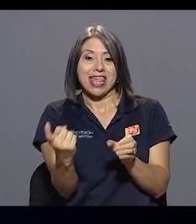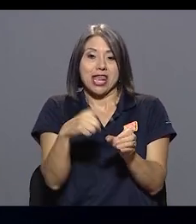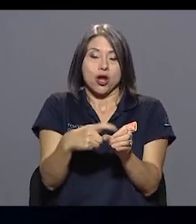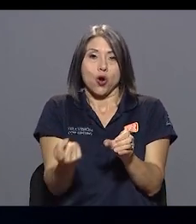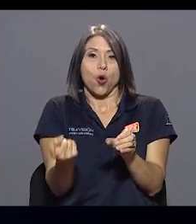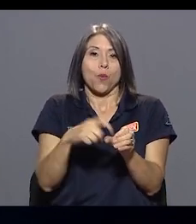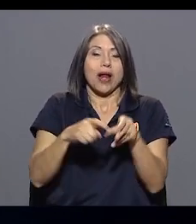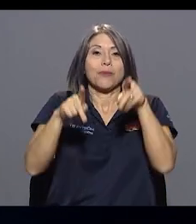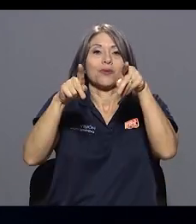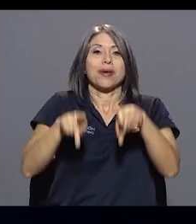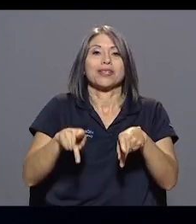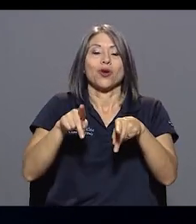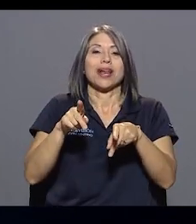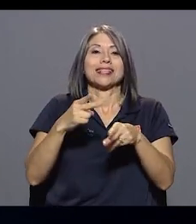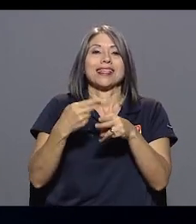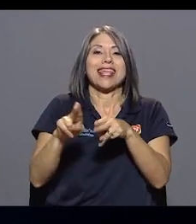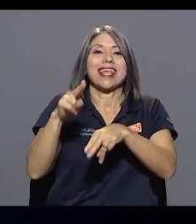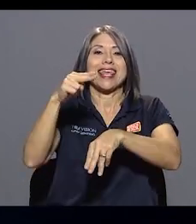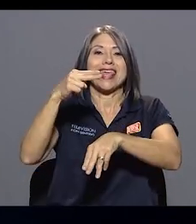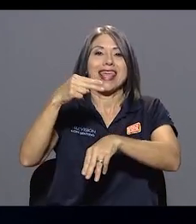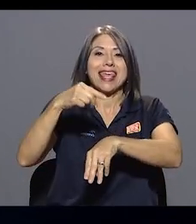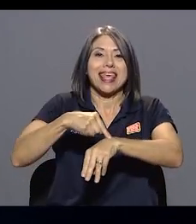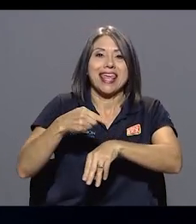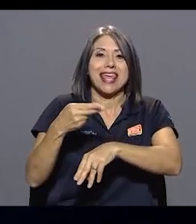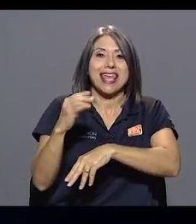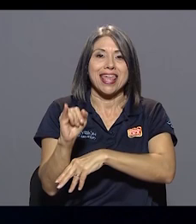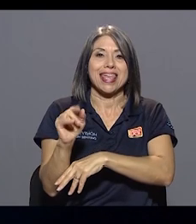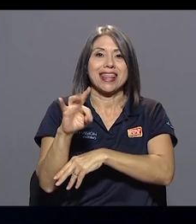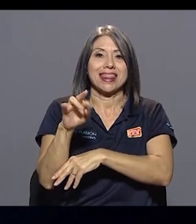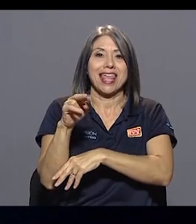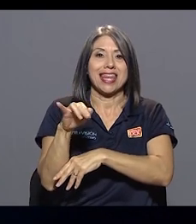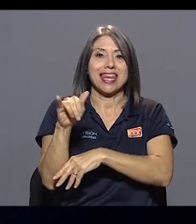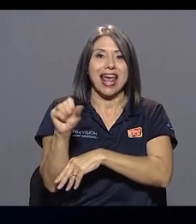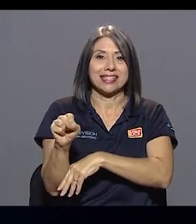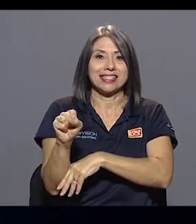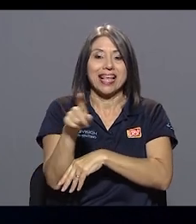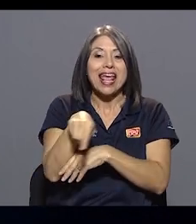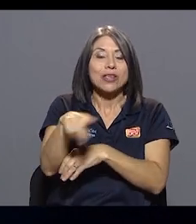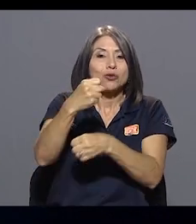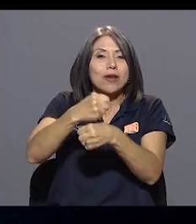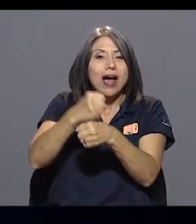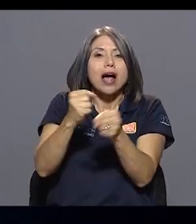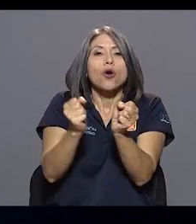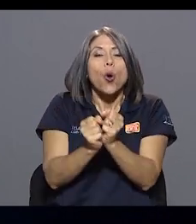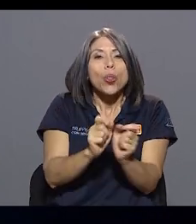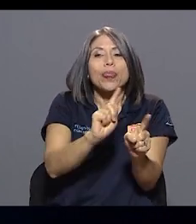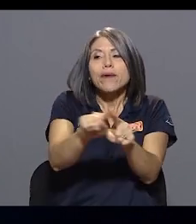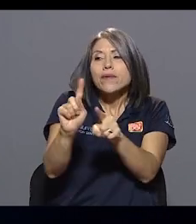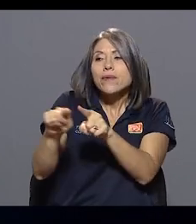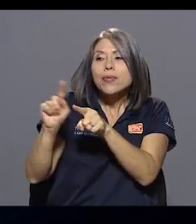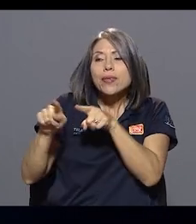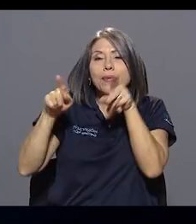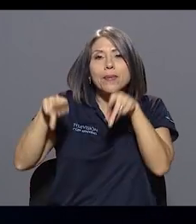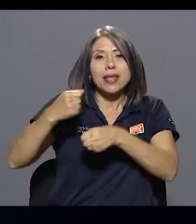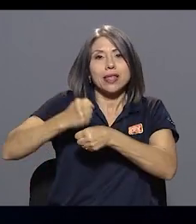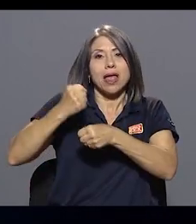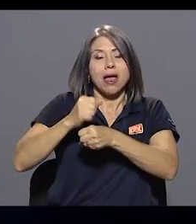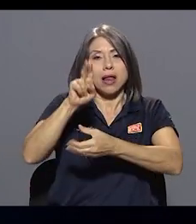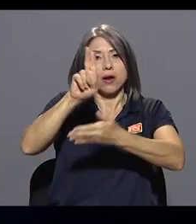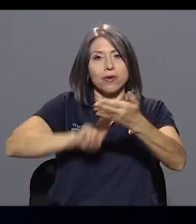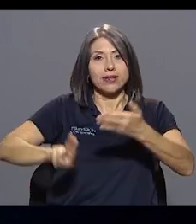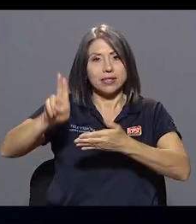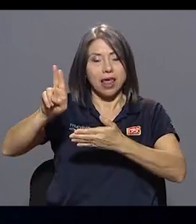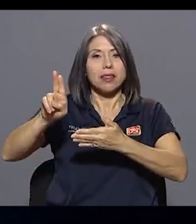con los diferentes grupos de interinos que hay en la universidad y precisamente el